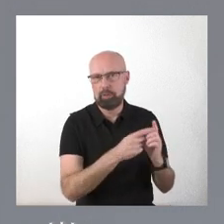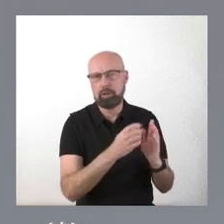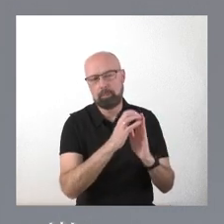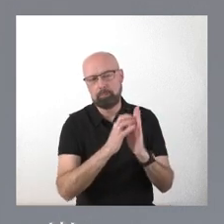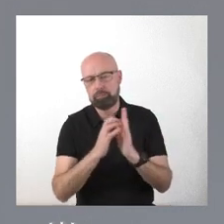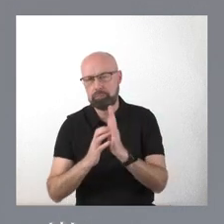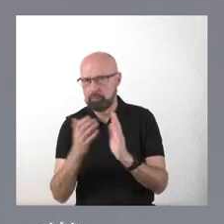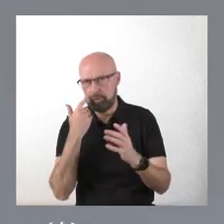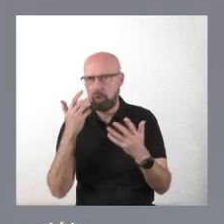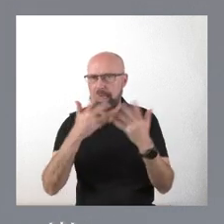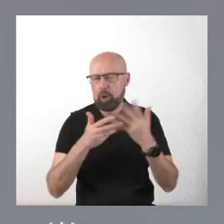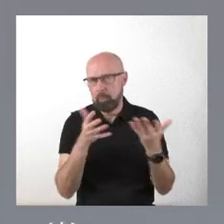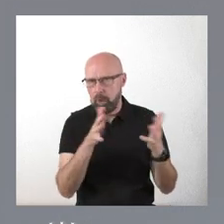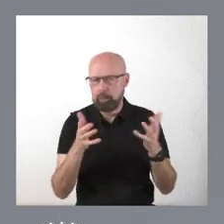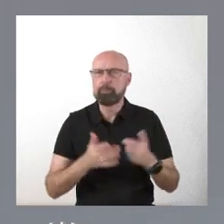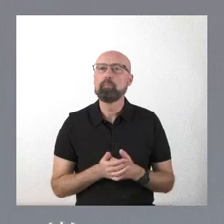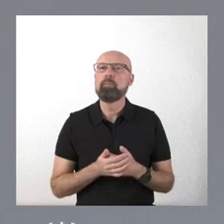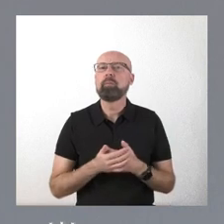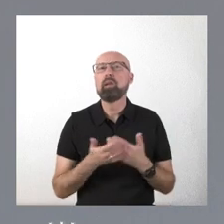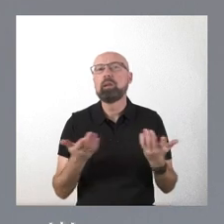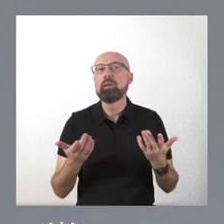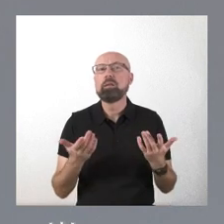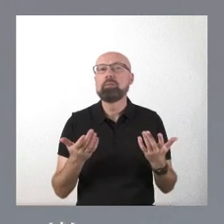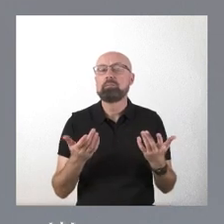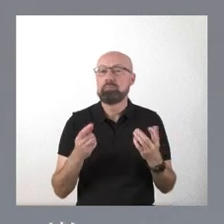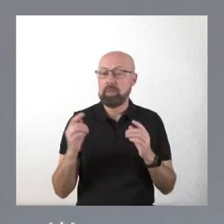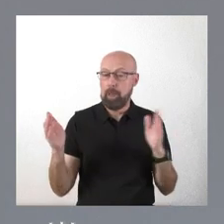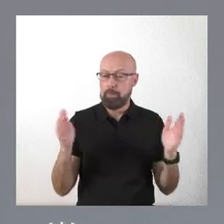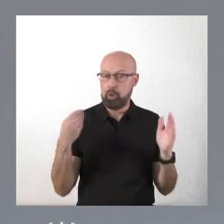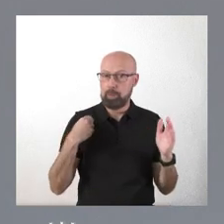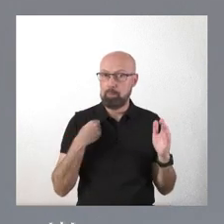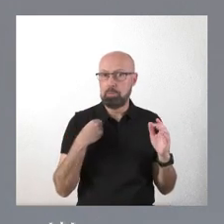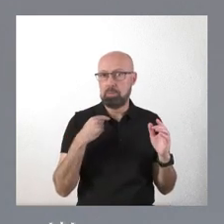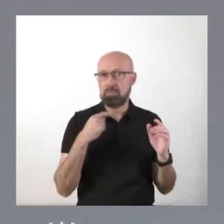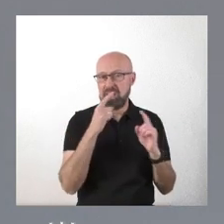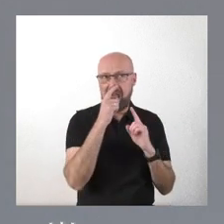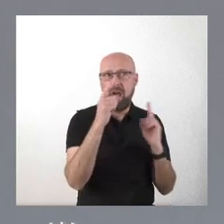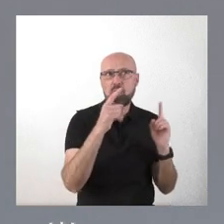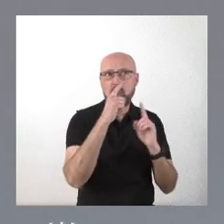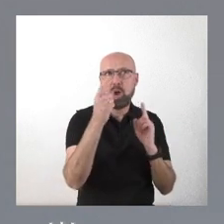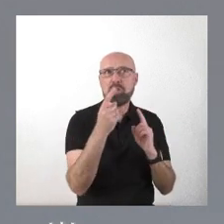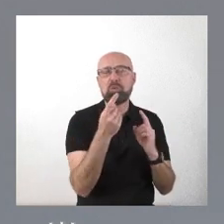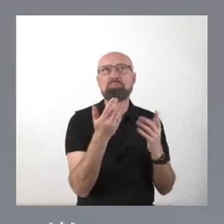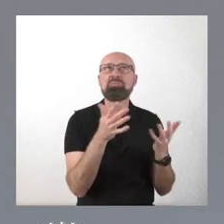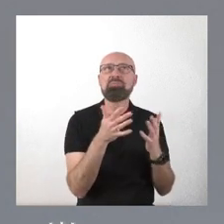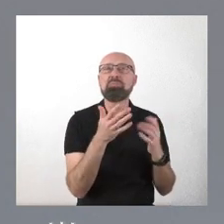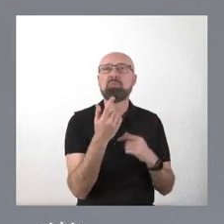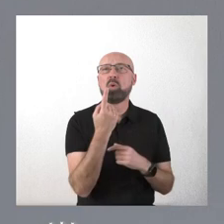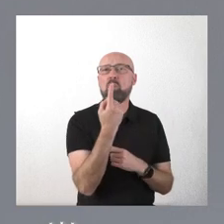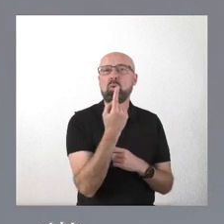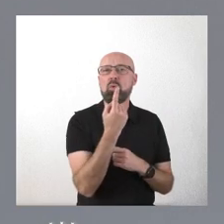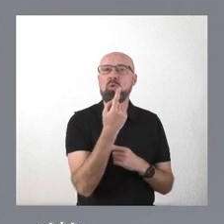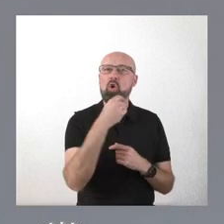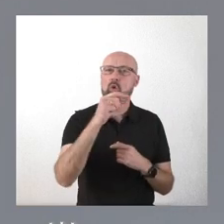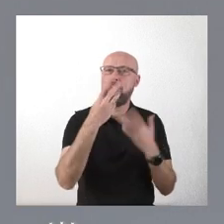la cifra final anual en dicho periodo estaría aproximadamente en un coma ocho millones